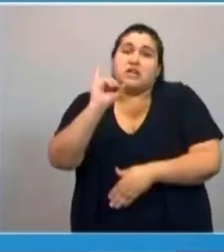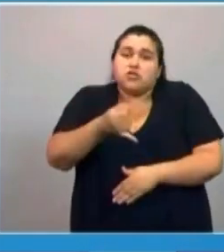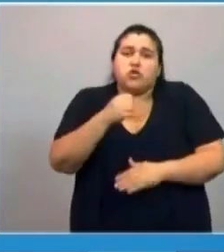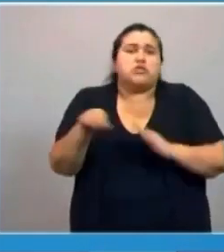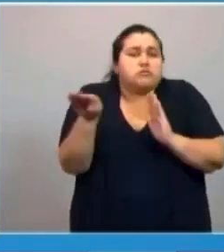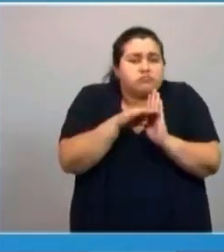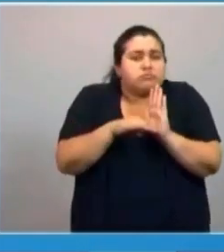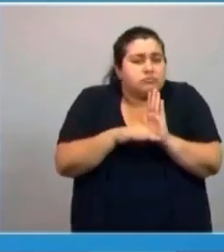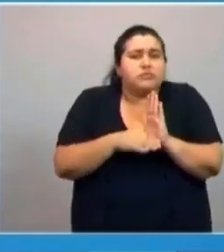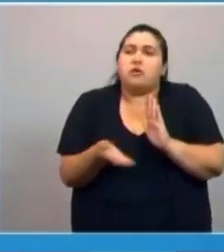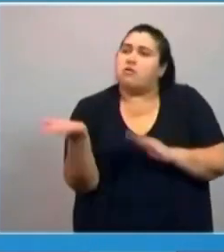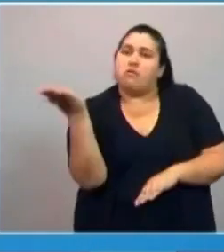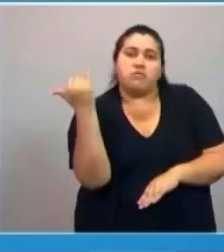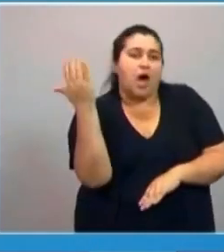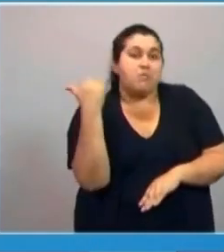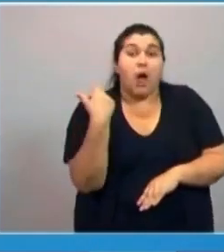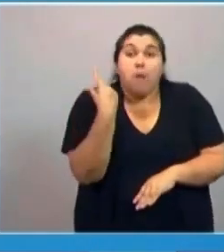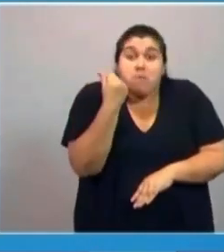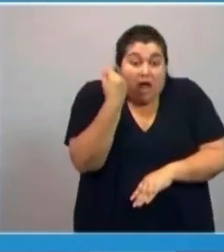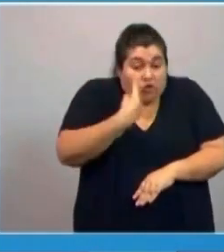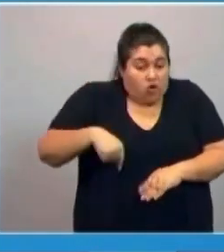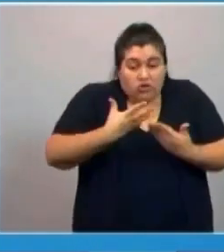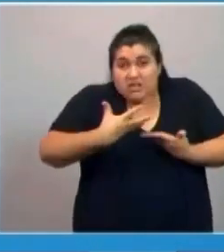restituya los fondos que nos sacaron.